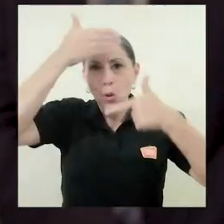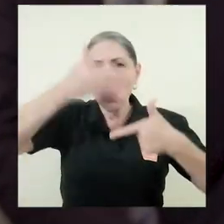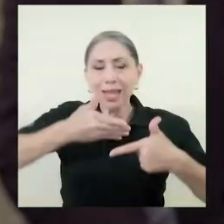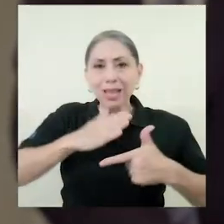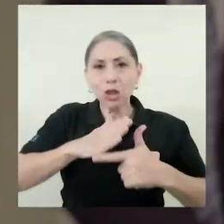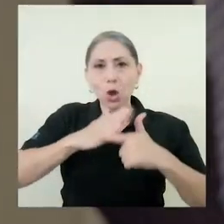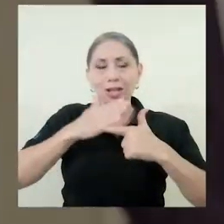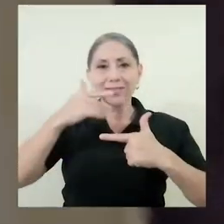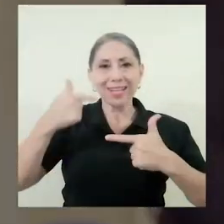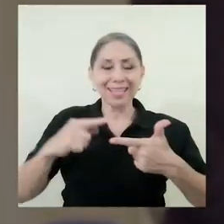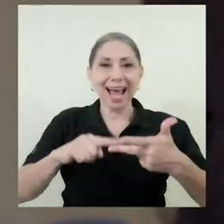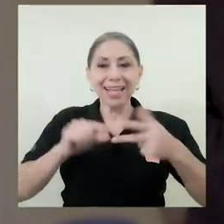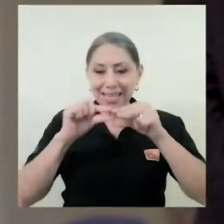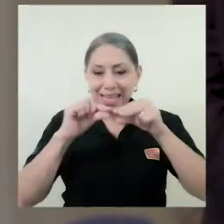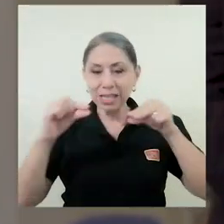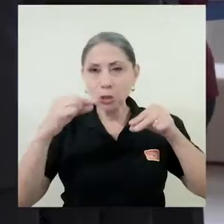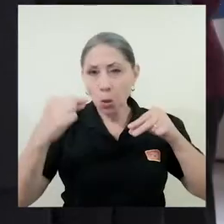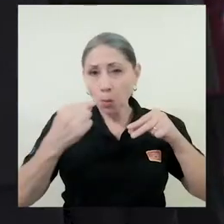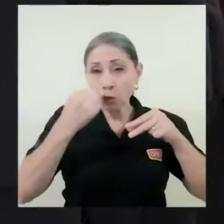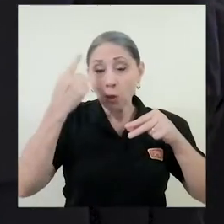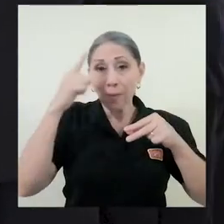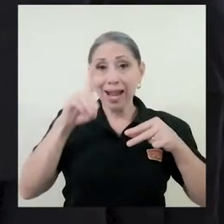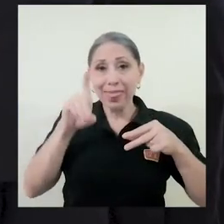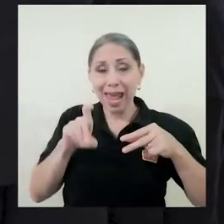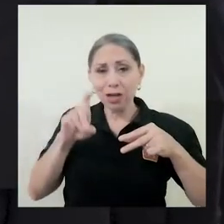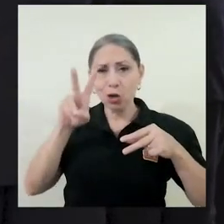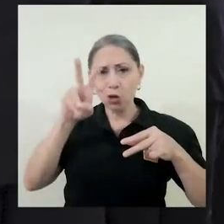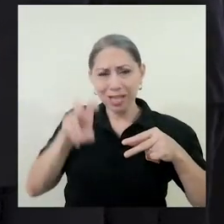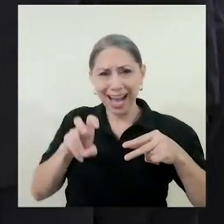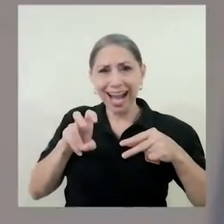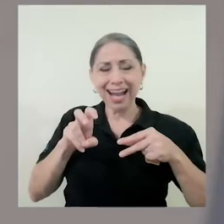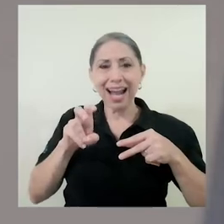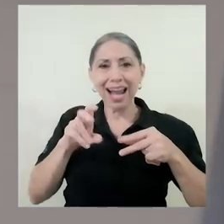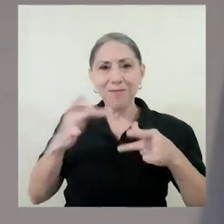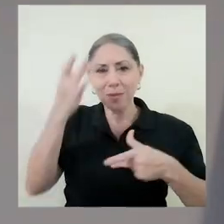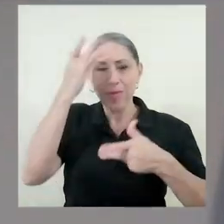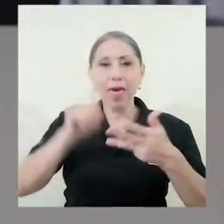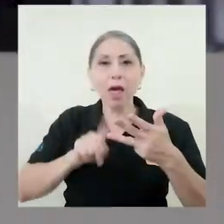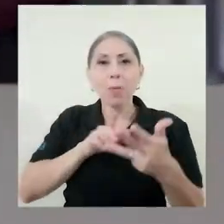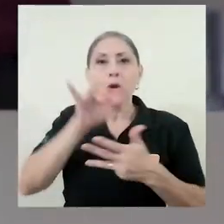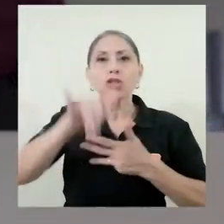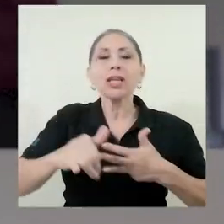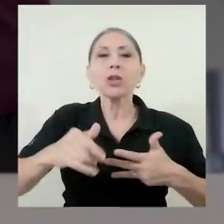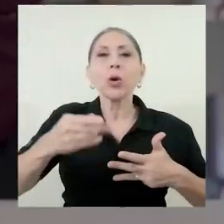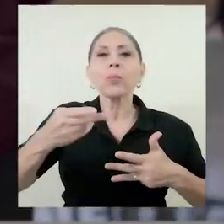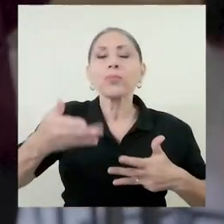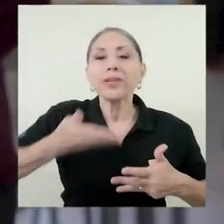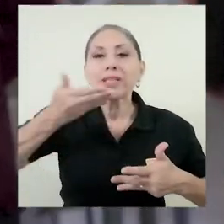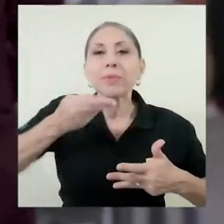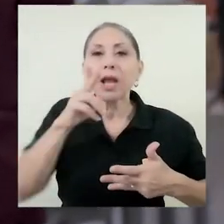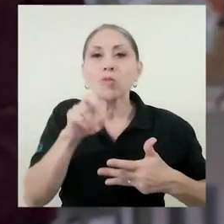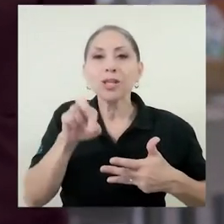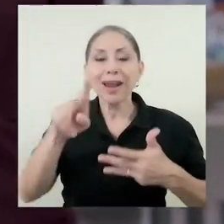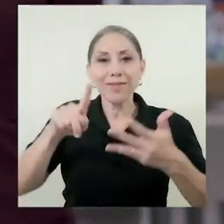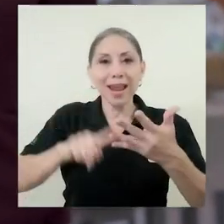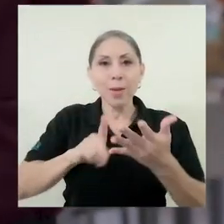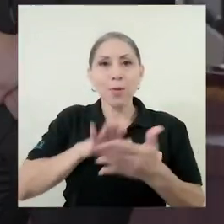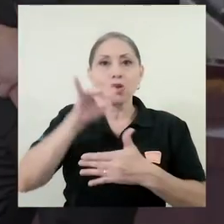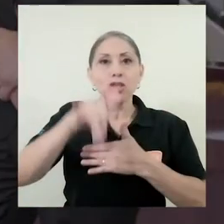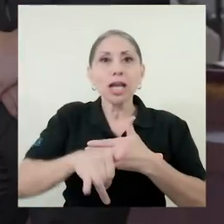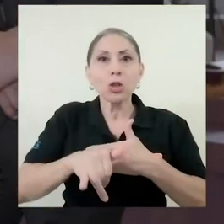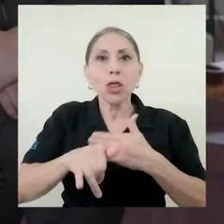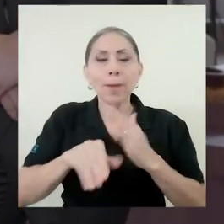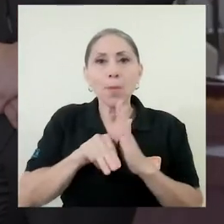necesarios para diagnosticar la enfermedad, el proyecto Respira UCR, el proyecto de modelación matemática del COVID-19,